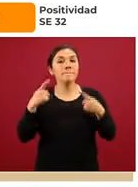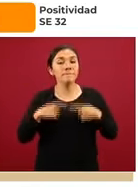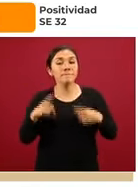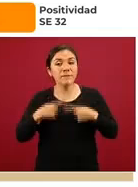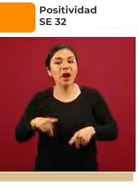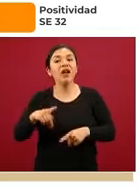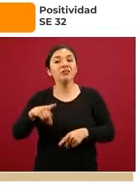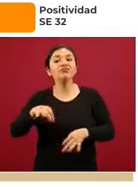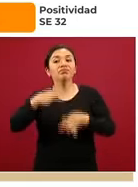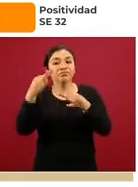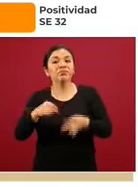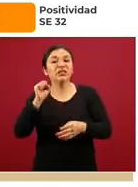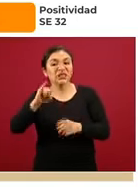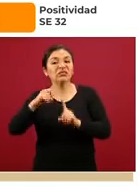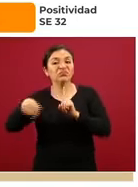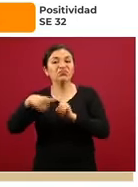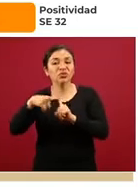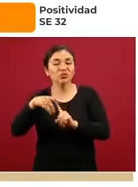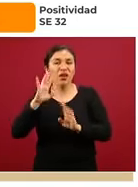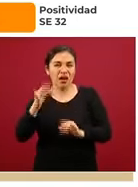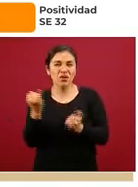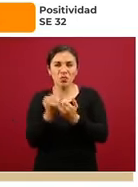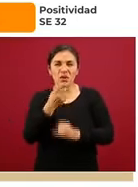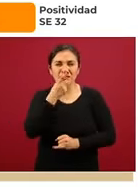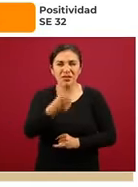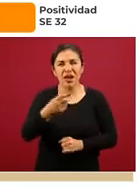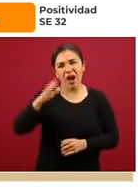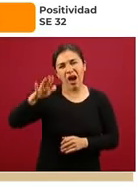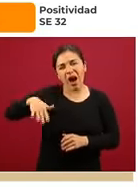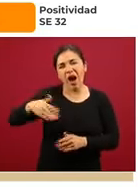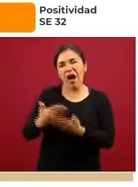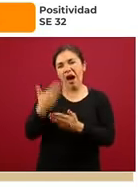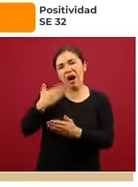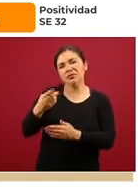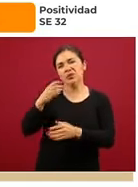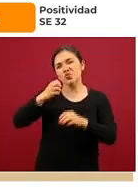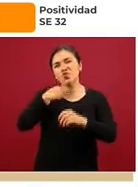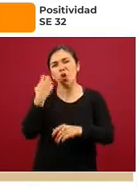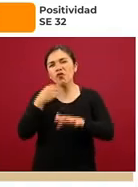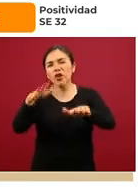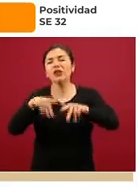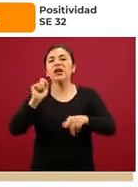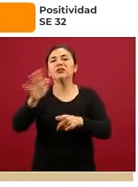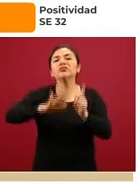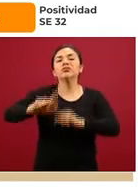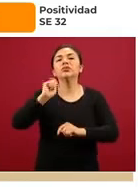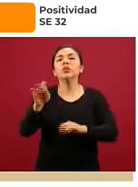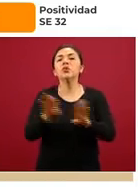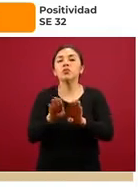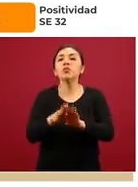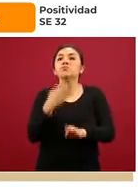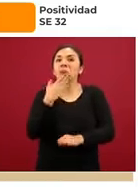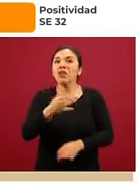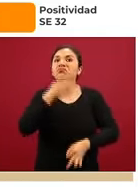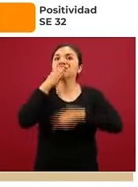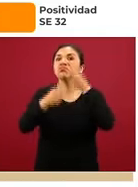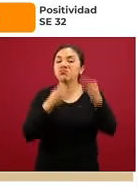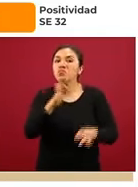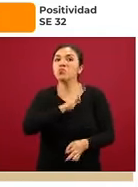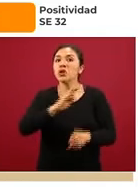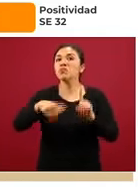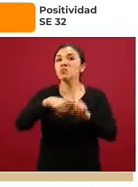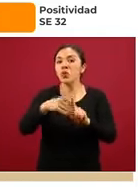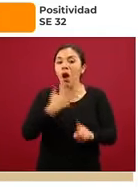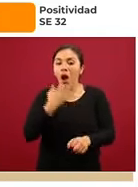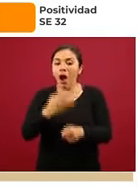confirmados. Que también ya se ha comentado en anteriores conferencias de prensa que representan pues una buena señal que tenemos